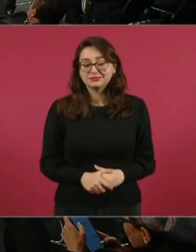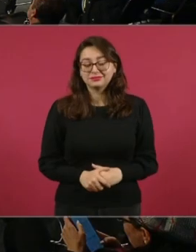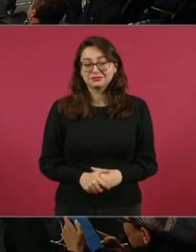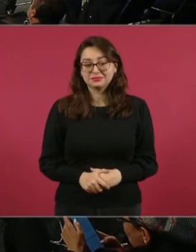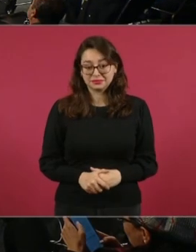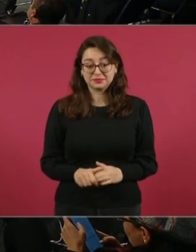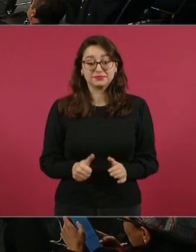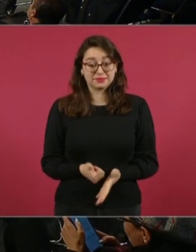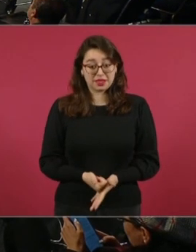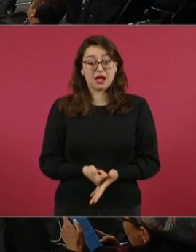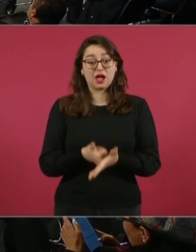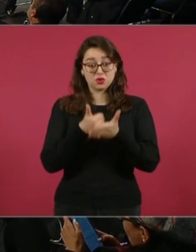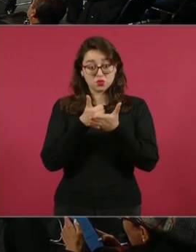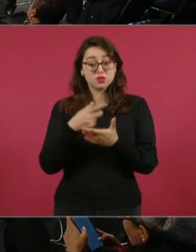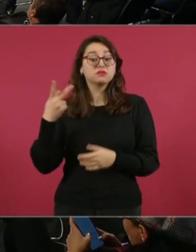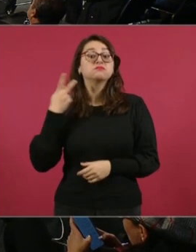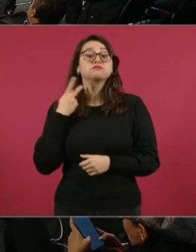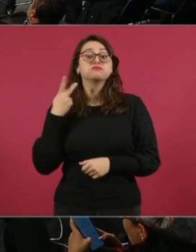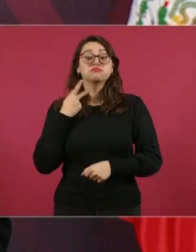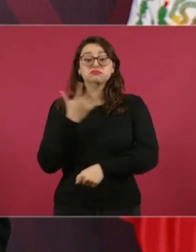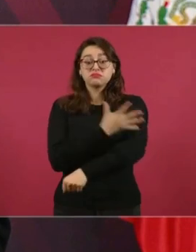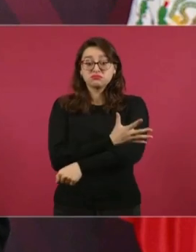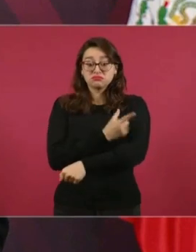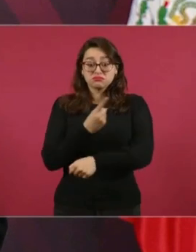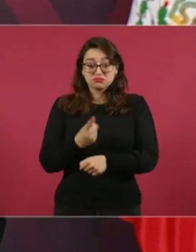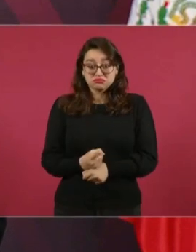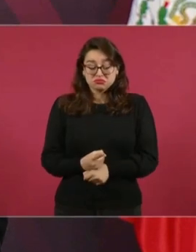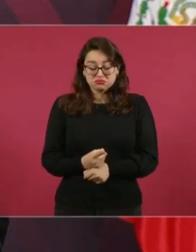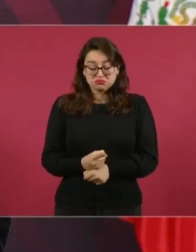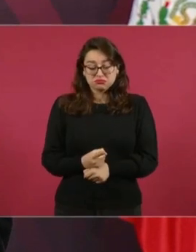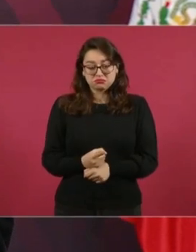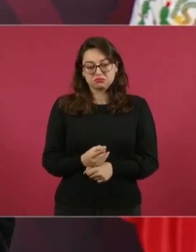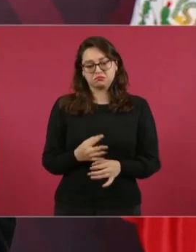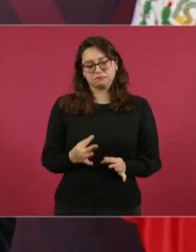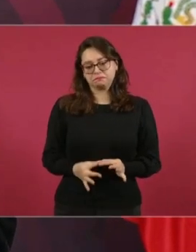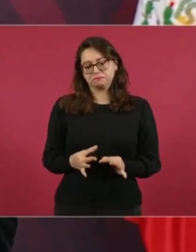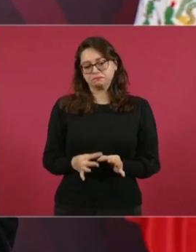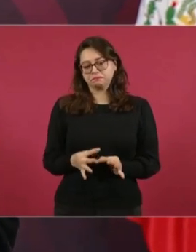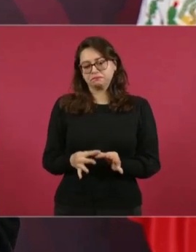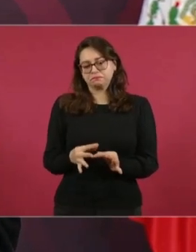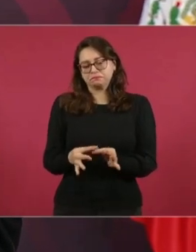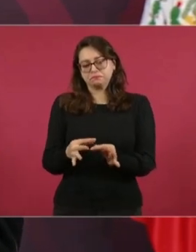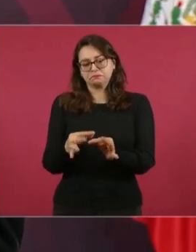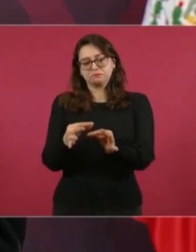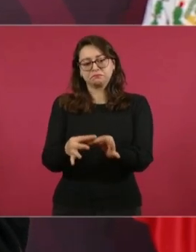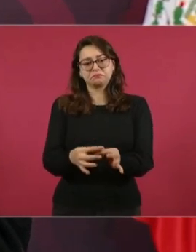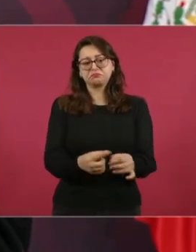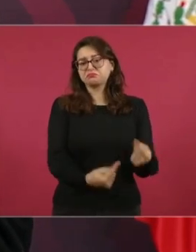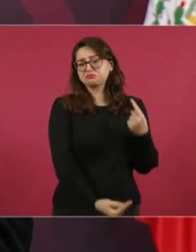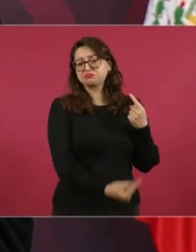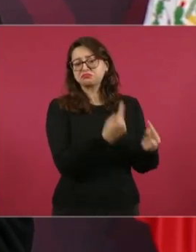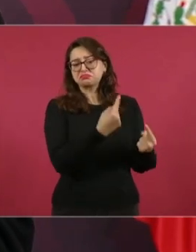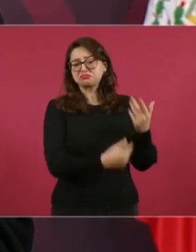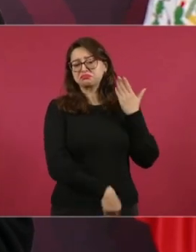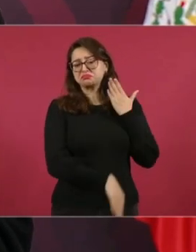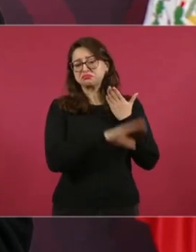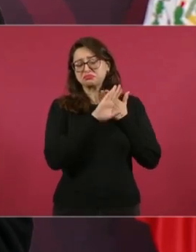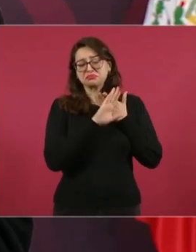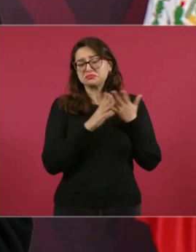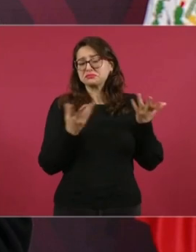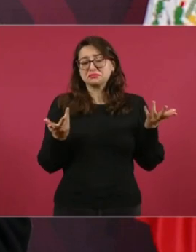Eso ayuda muchísimo para los jóvenes que quieren ejercer